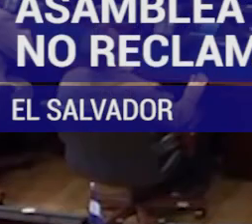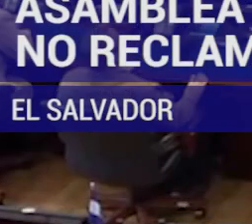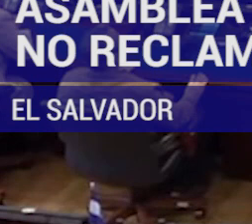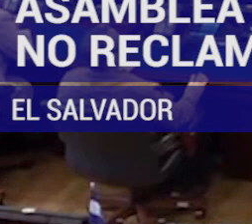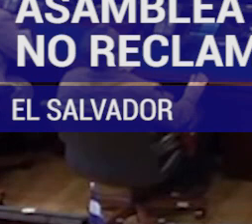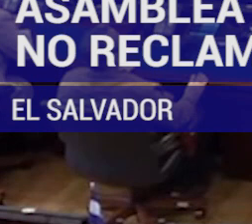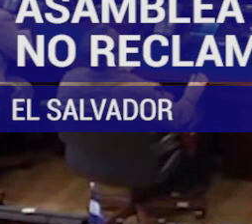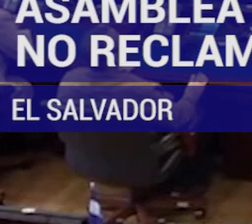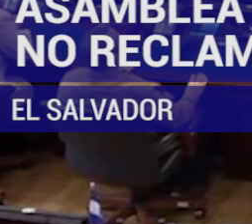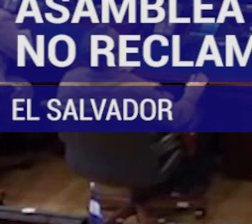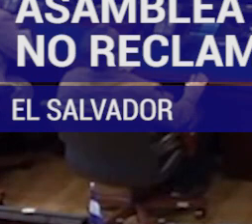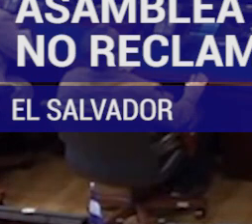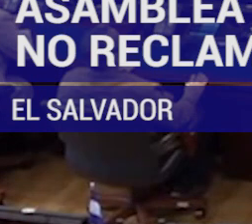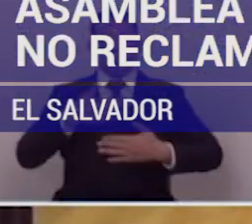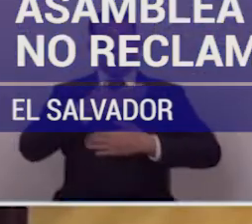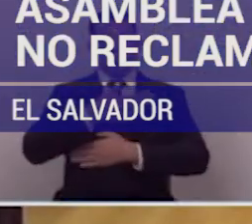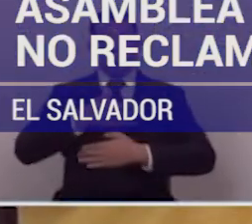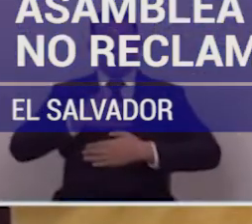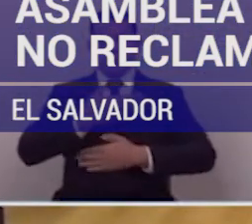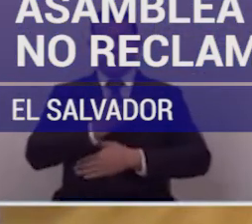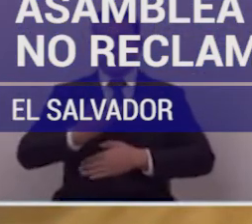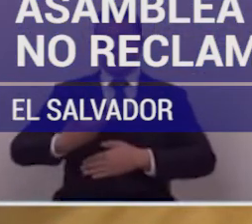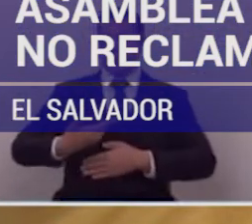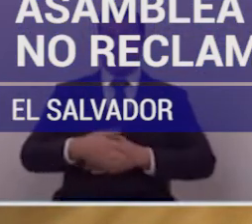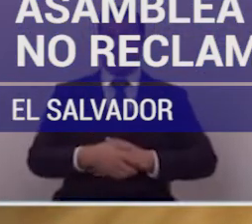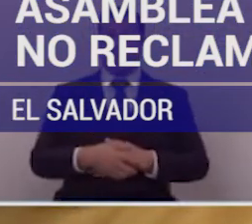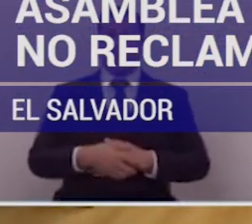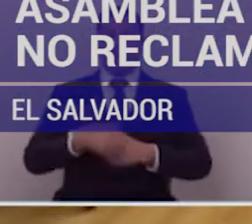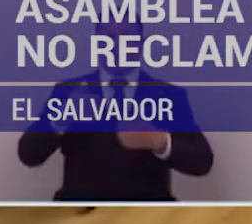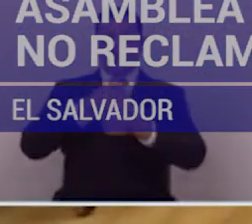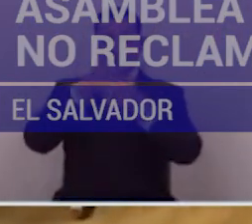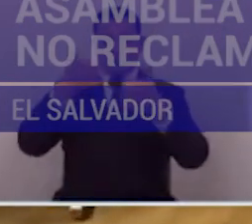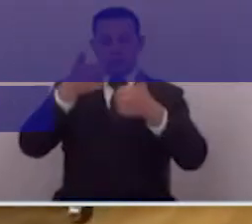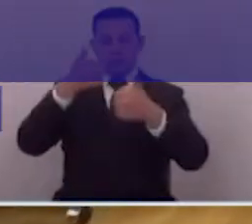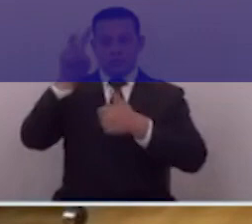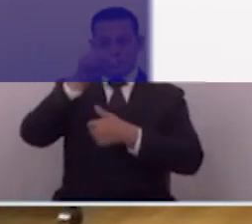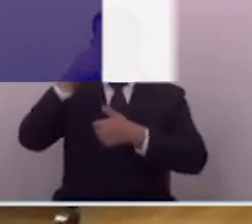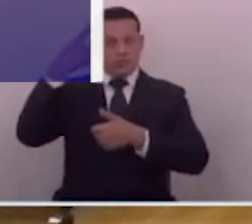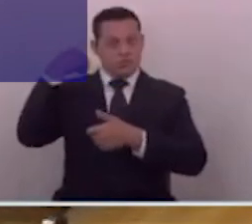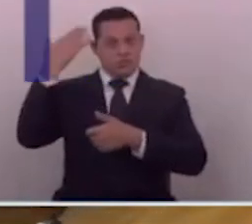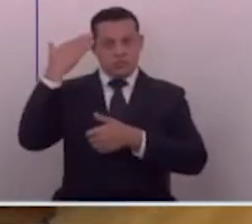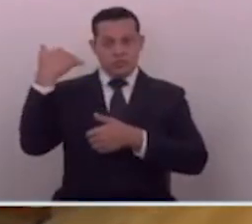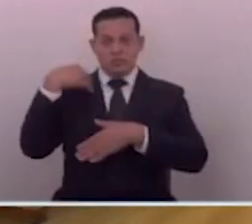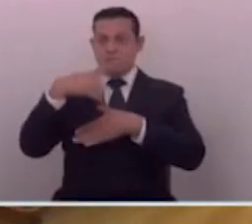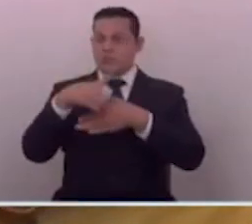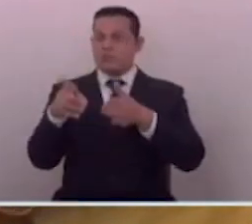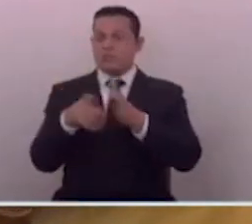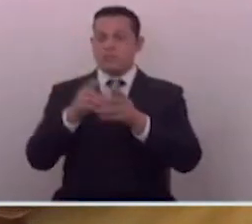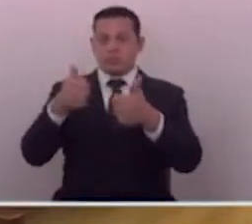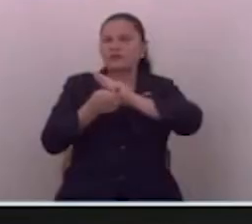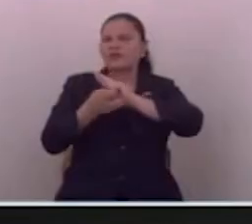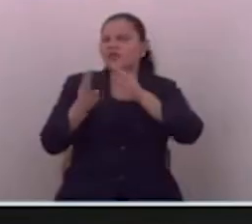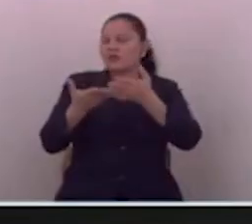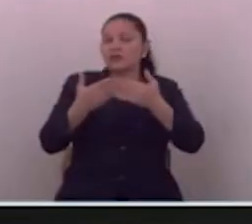para que los salvadoreños agilicen los procesos y se creen una cultura de responsabilidad. Con esta reforma, sin duda